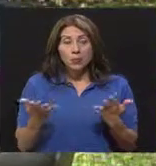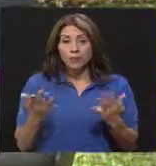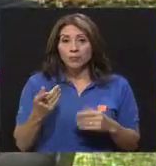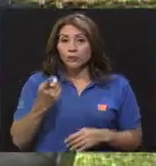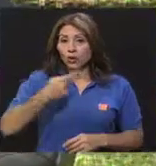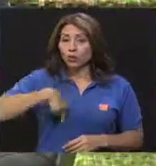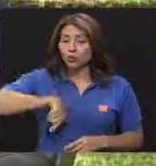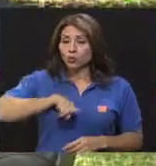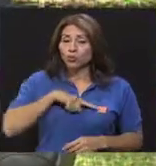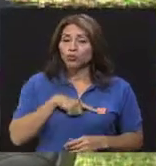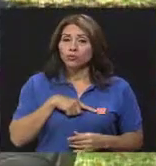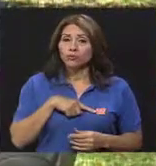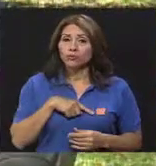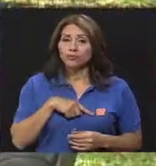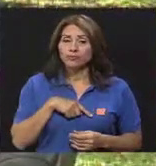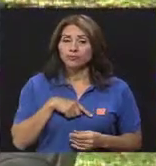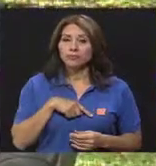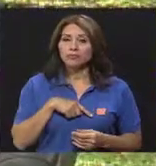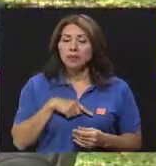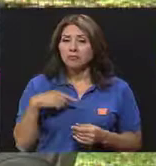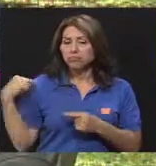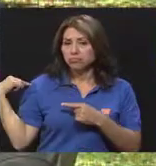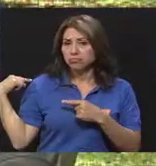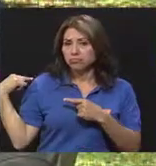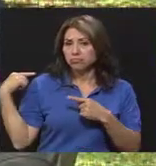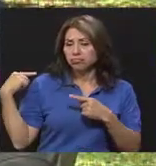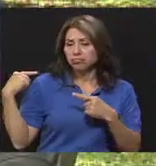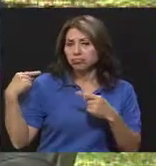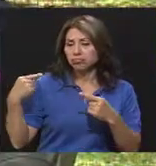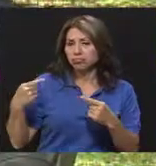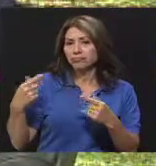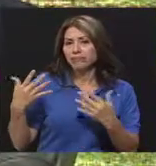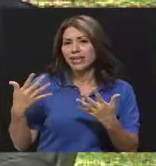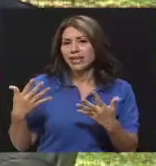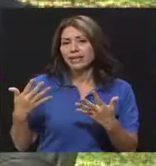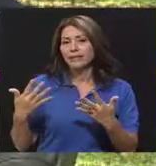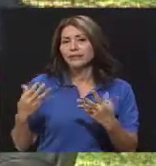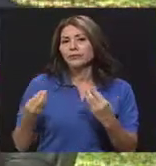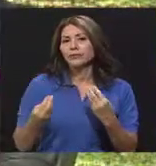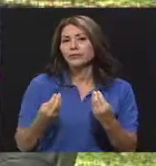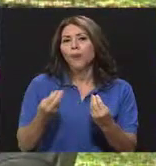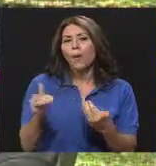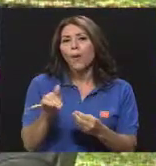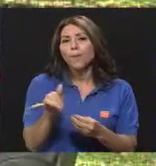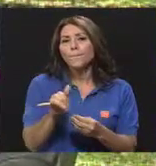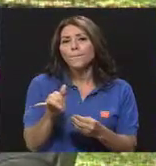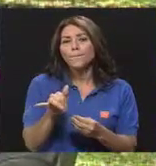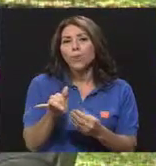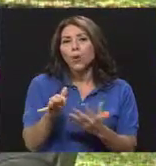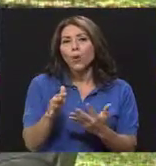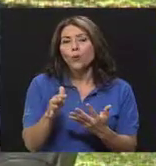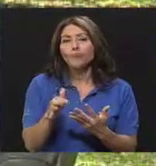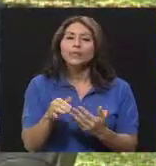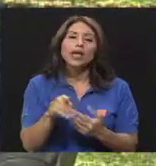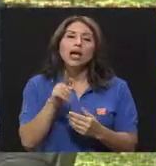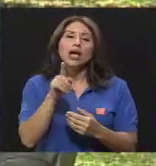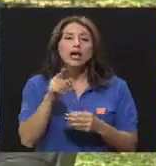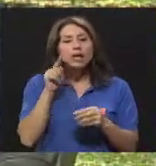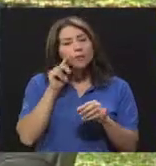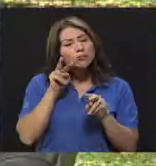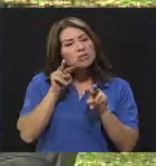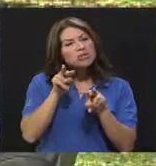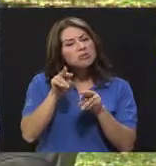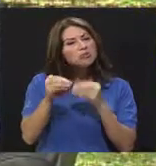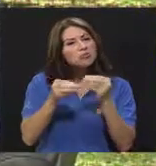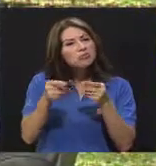nosotros hemos venido realizando, digamos, como un seguimiento del estado